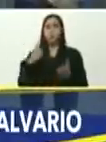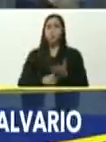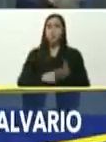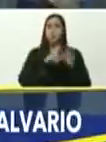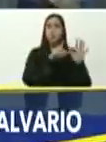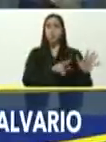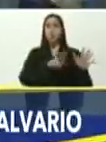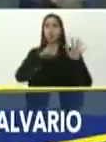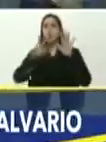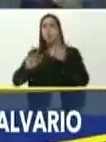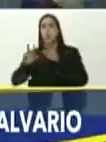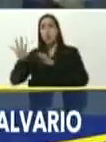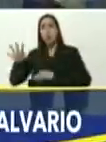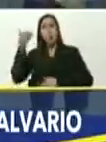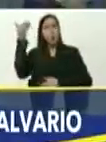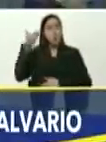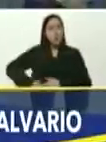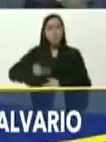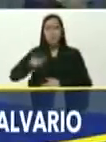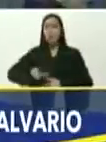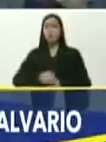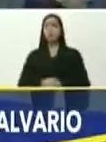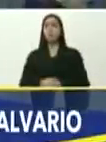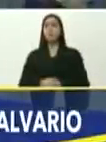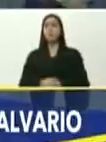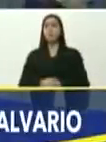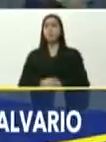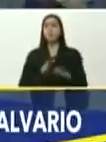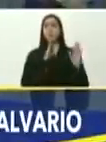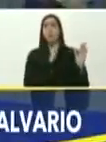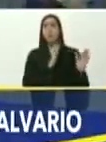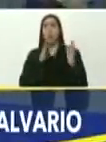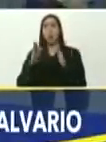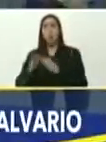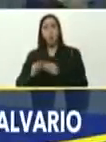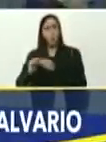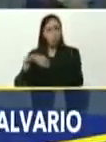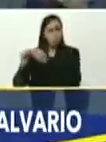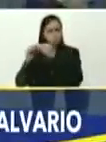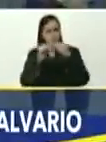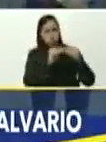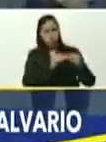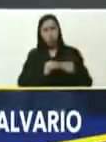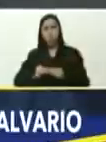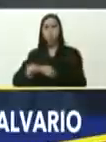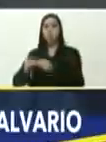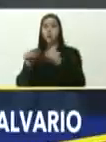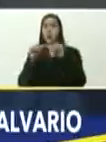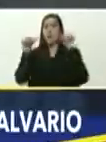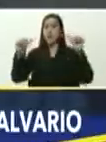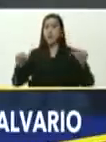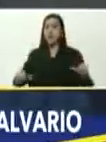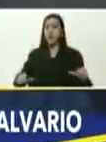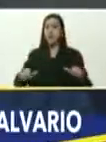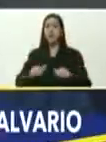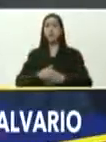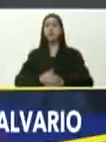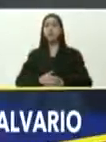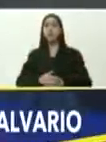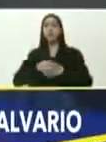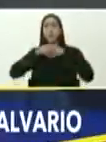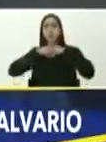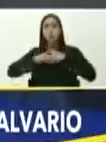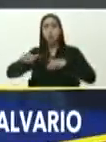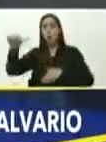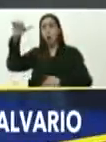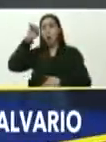setenta y cuatro, muy importante, todo lo que es la primera fase, de la rehabilitación, del sistema de compensación, distribución